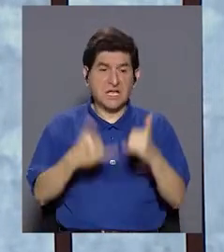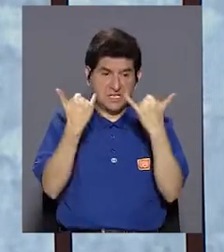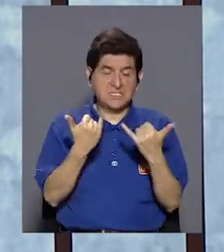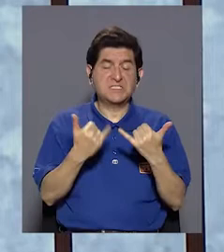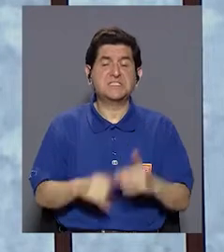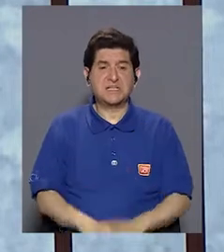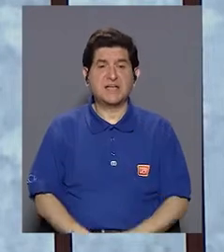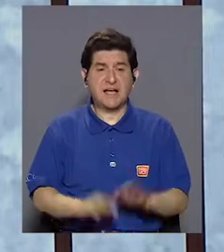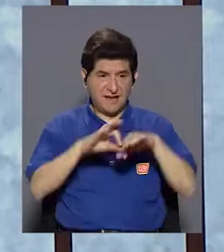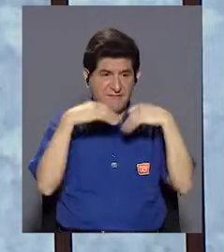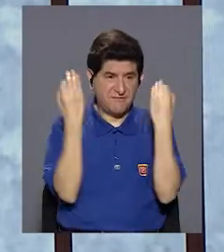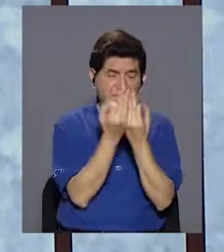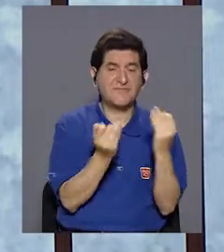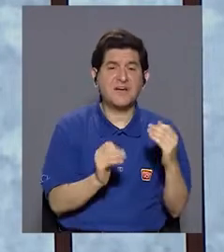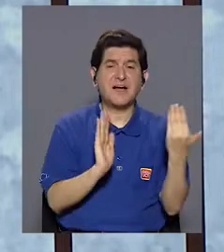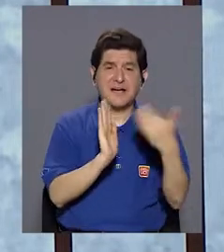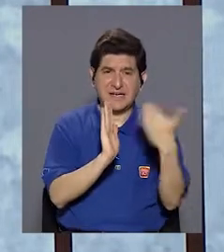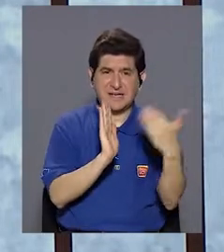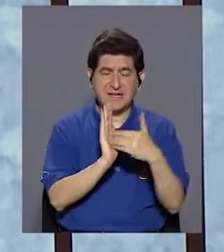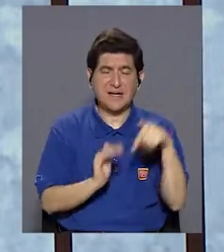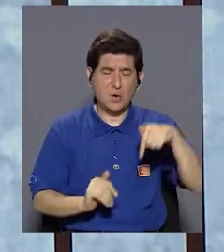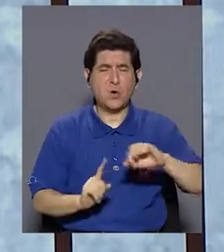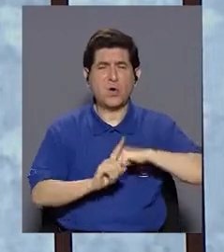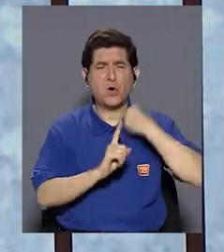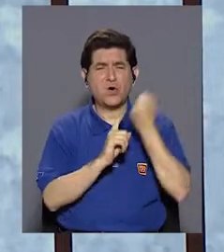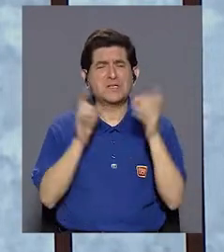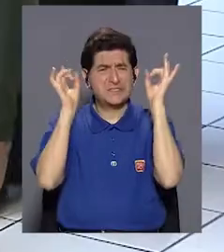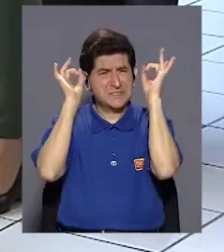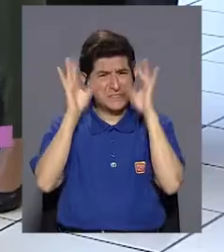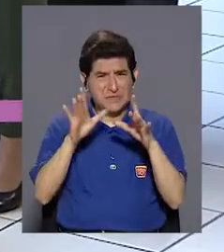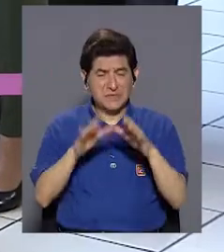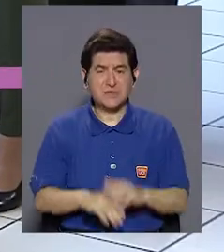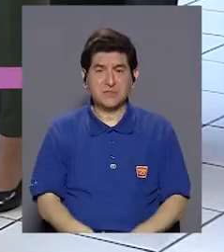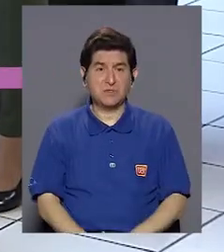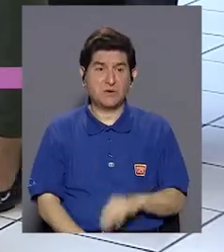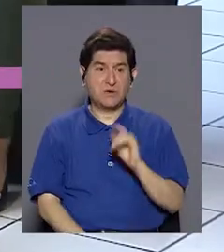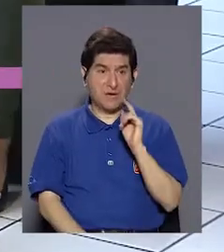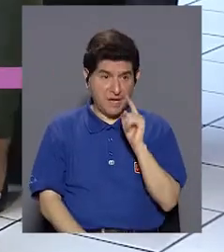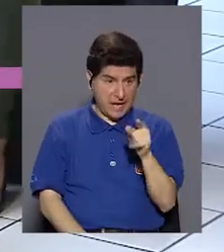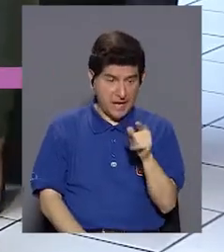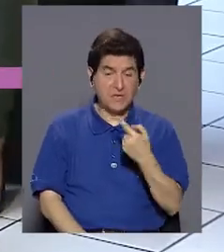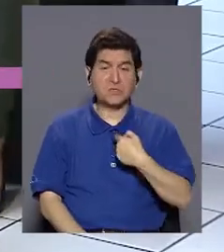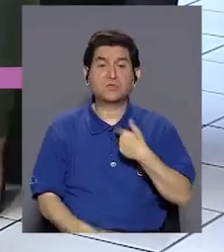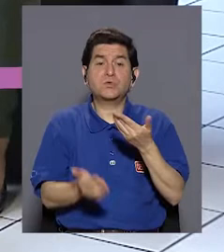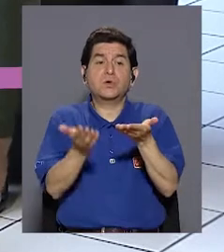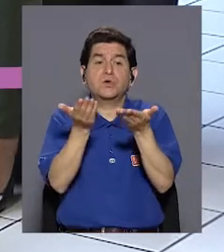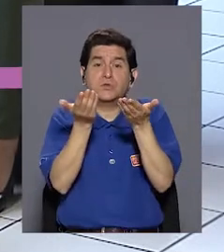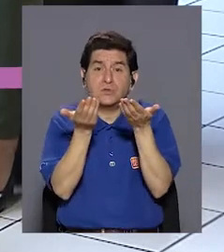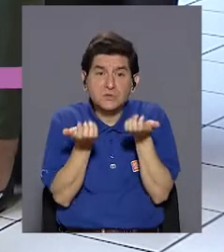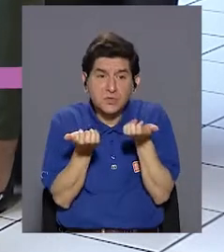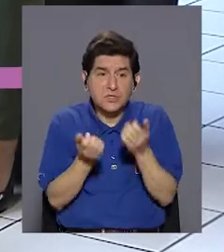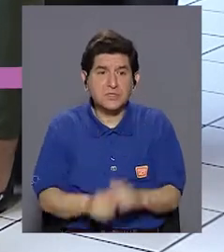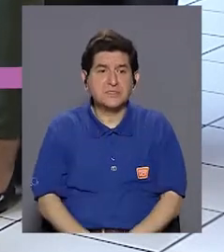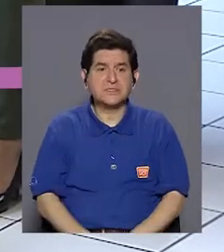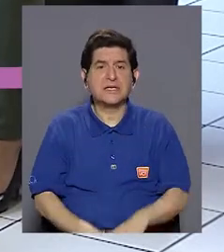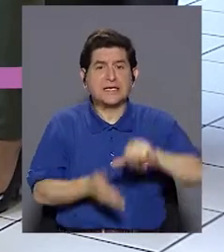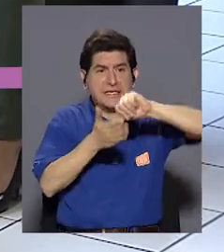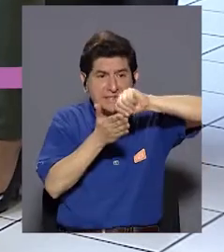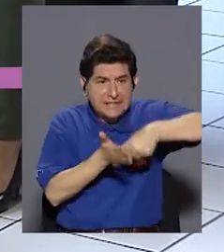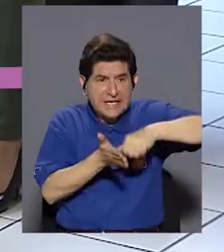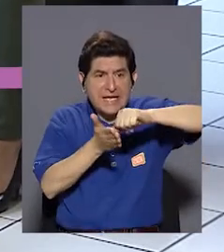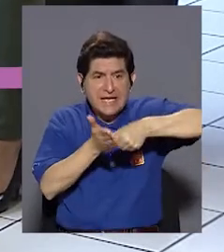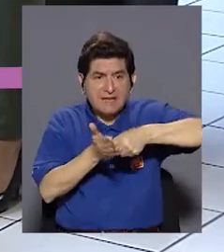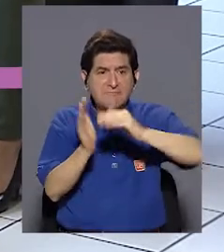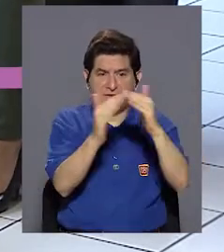que han sido tocados hoy lamentan su situación. Sí, es muy dramático. Es a eso, a lo que yo quiero llegar e